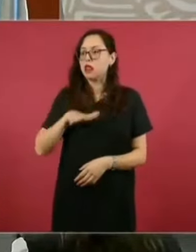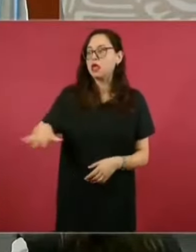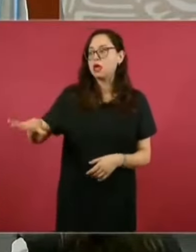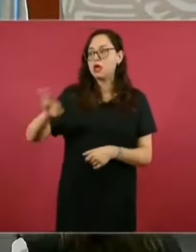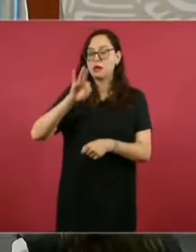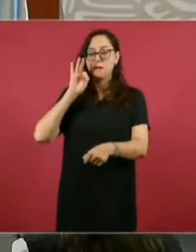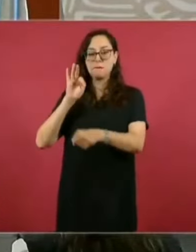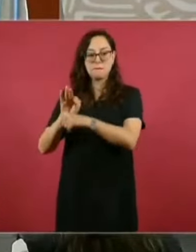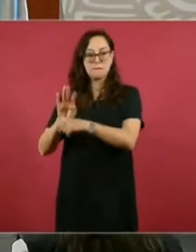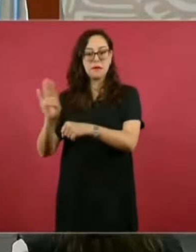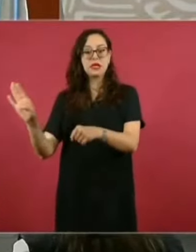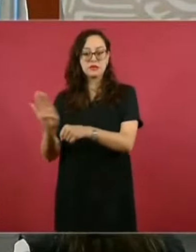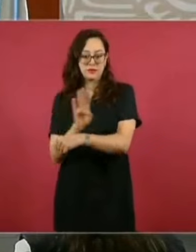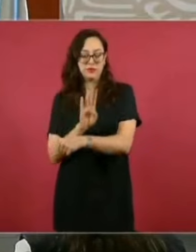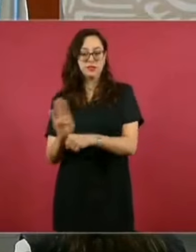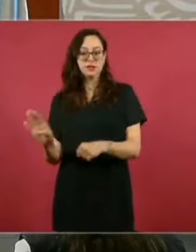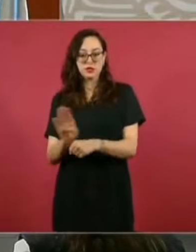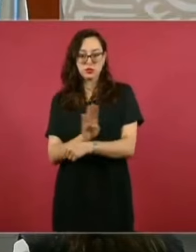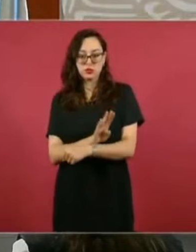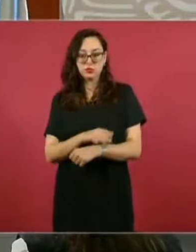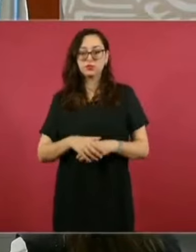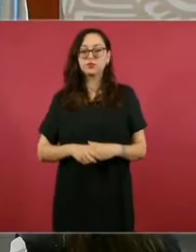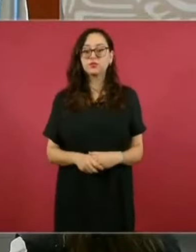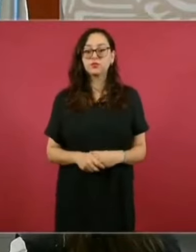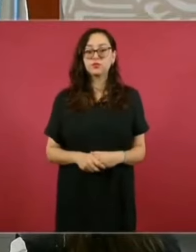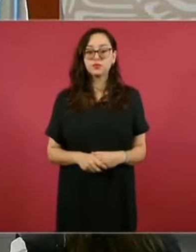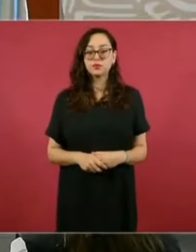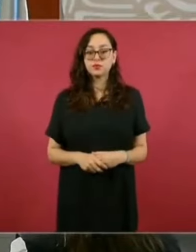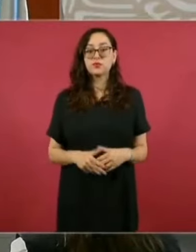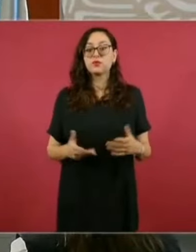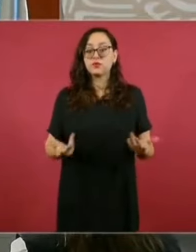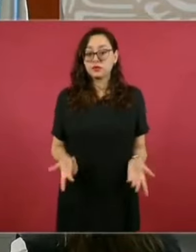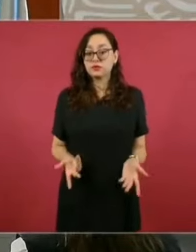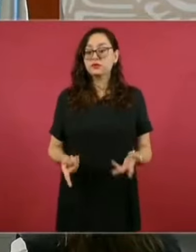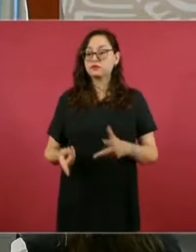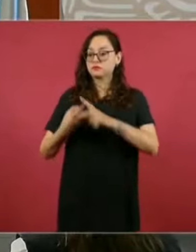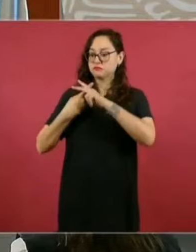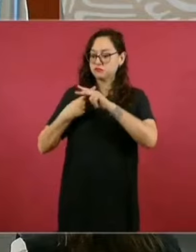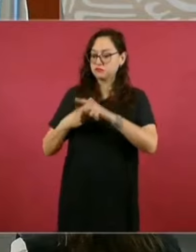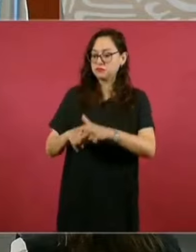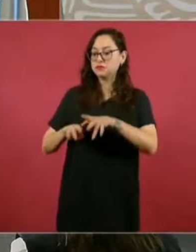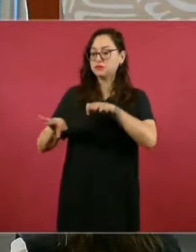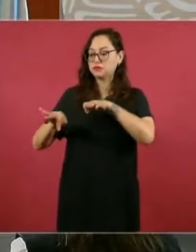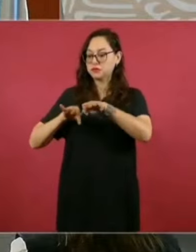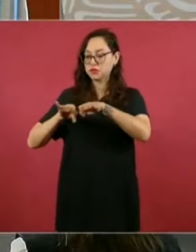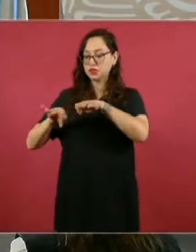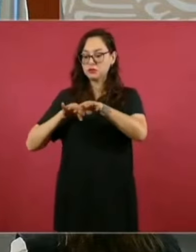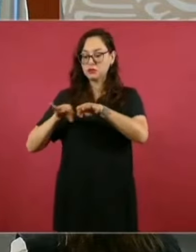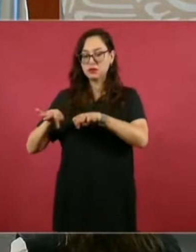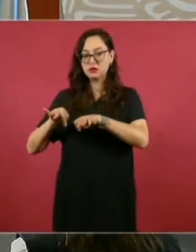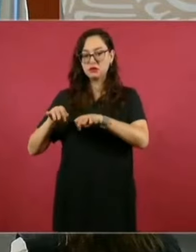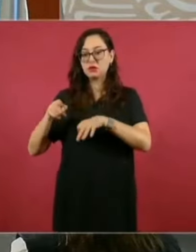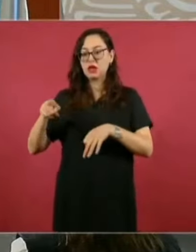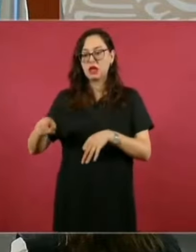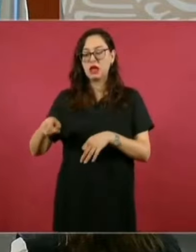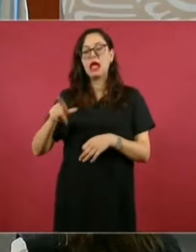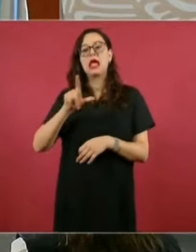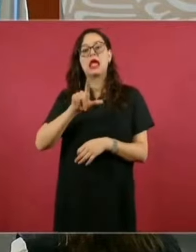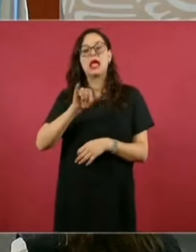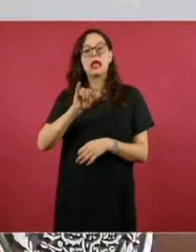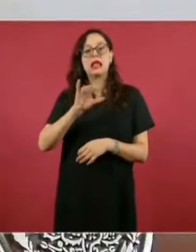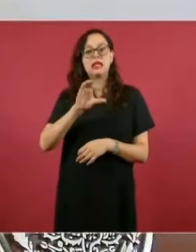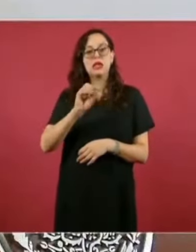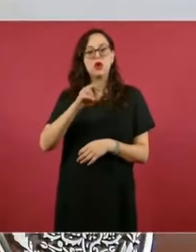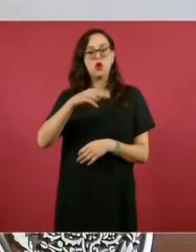Segalmex inició sus operaciones haciendo uso de las estructuras de recursos de Diconza y